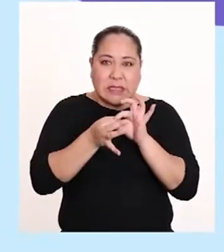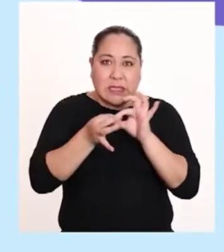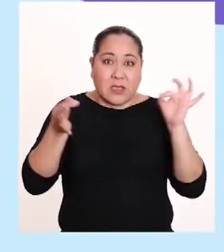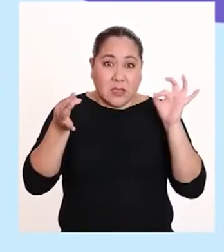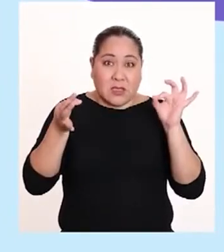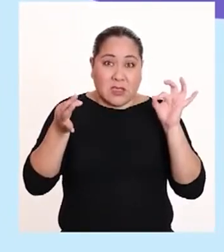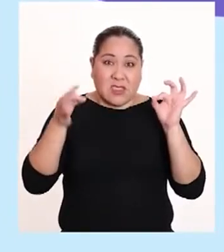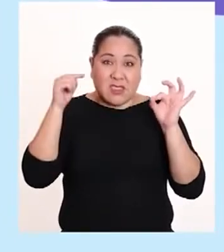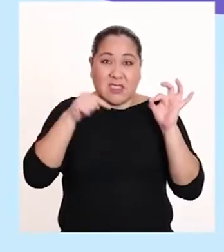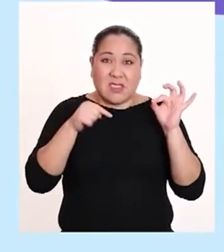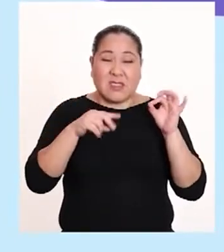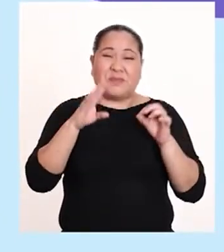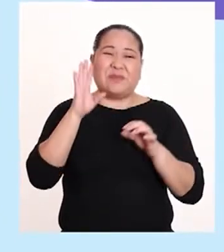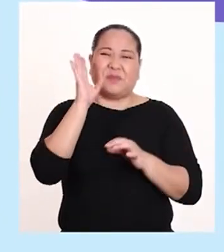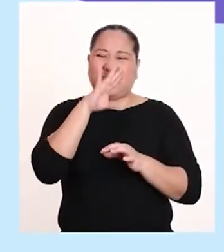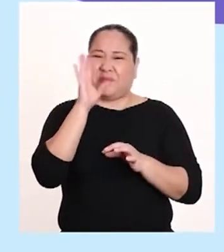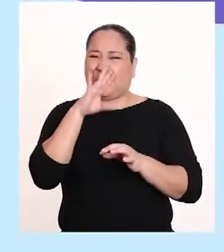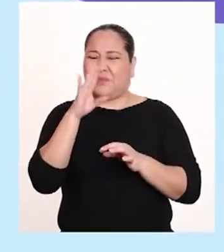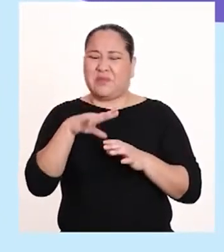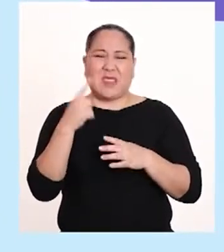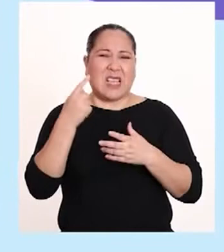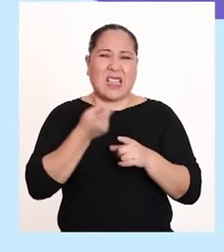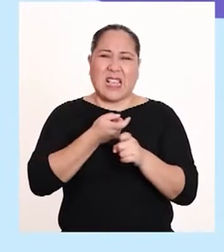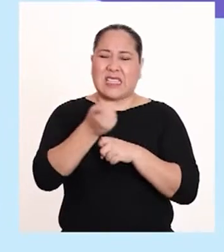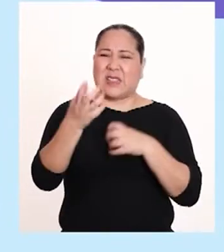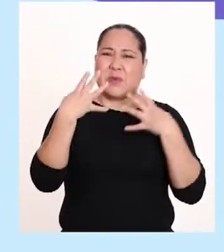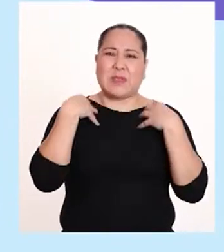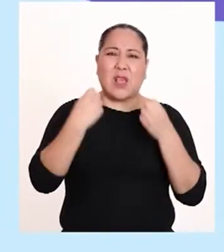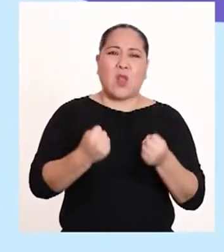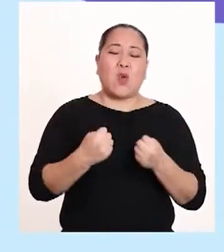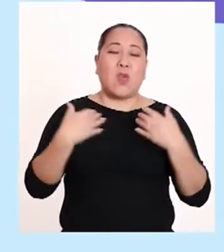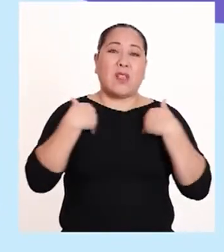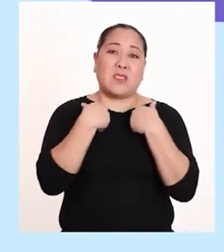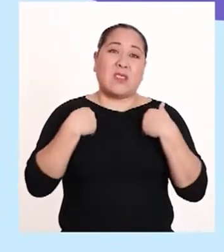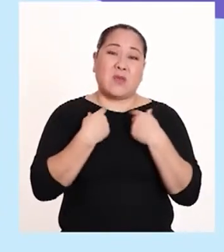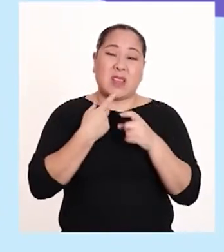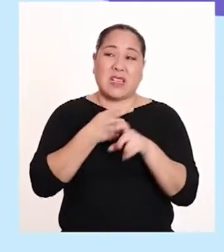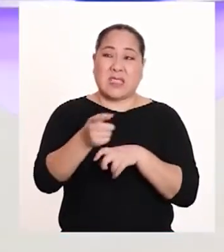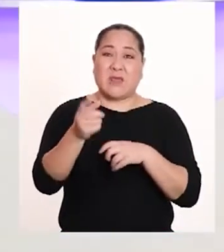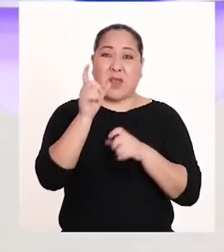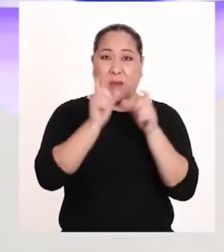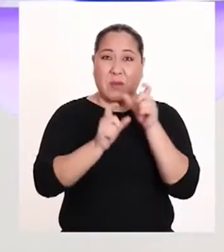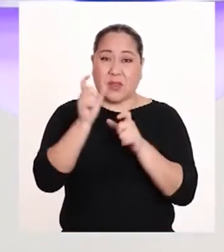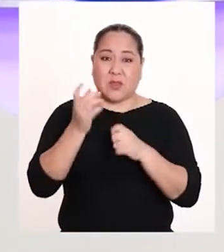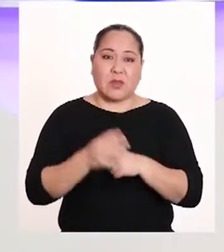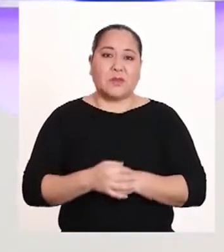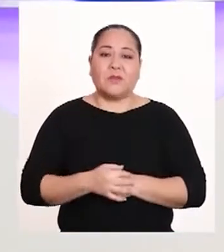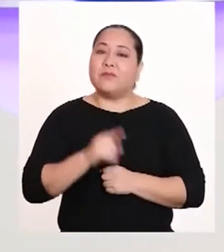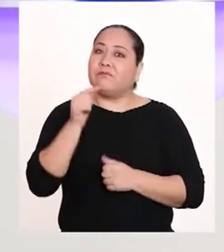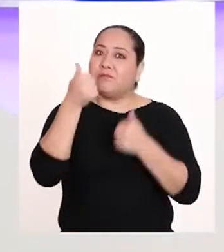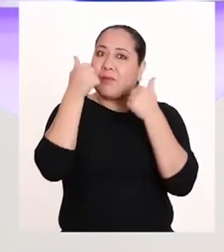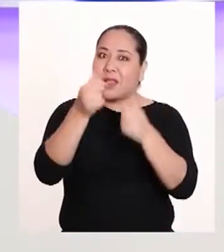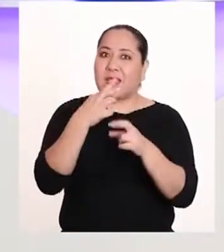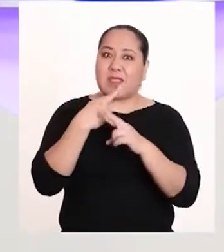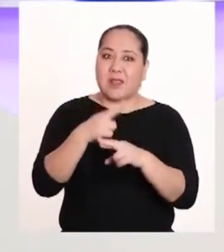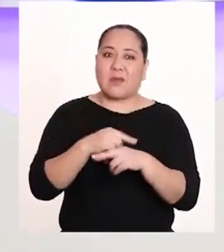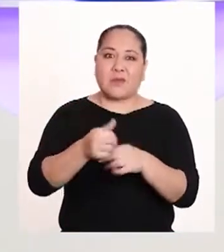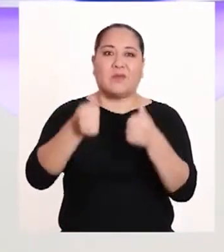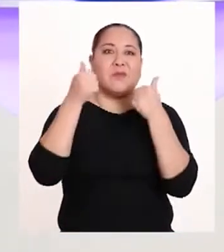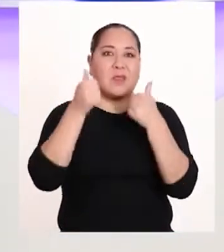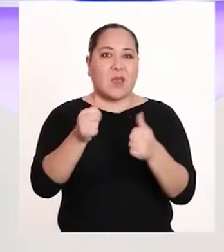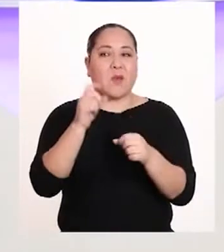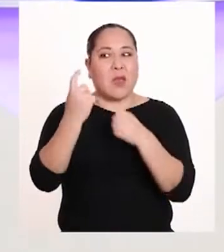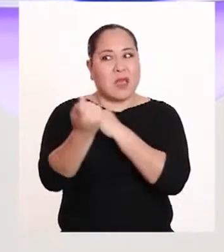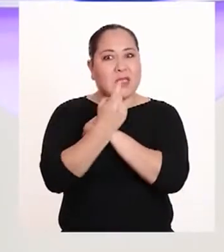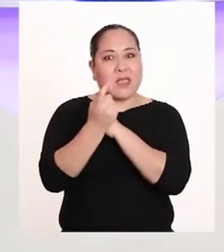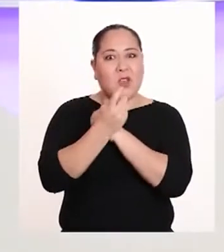desprenden pueden ser tóxicas para la salud de los animales y del ser humano. ¡Qué buenas estuvieron esas respuestas! Como